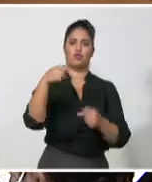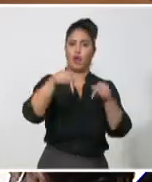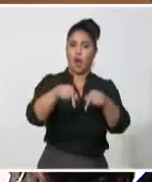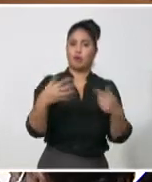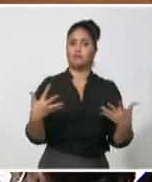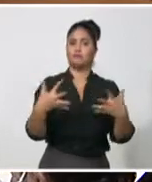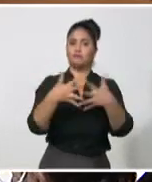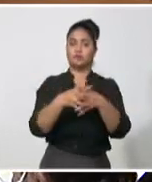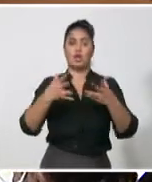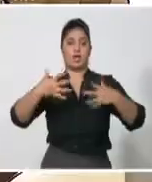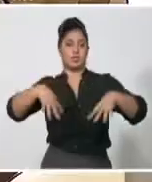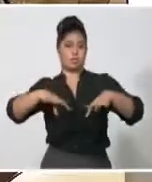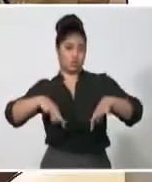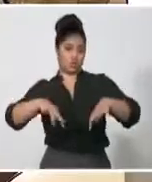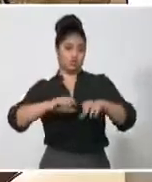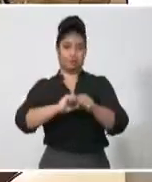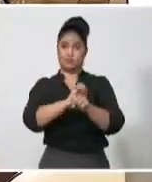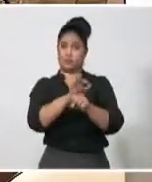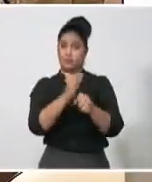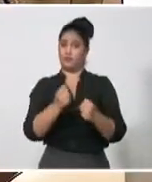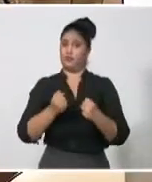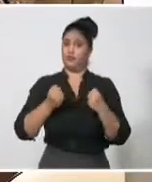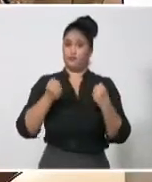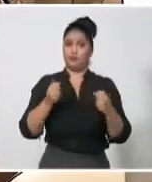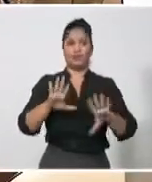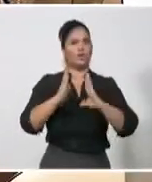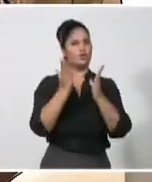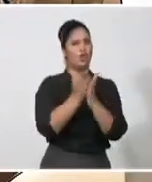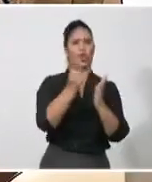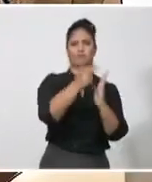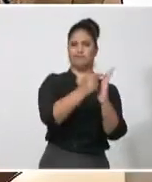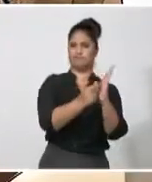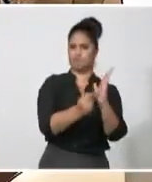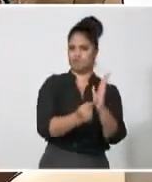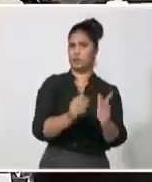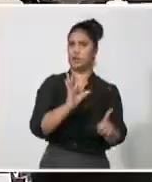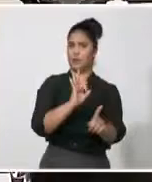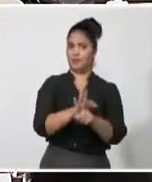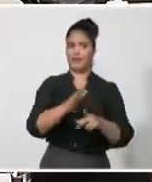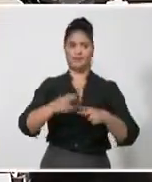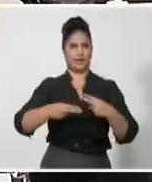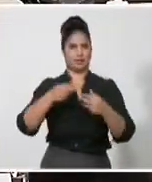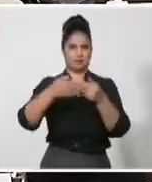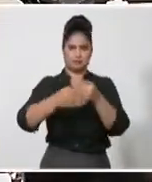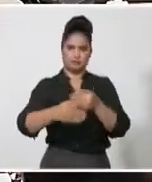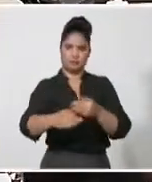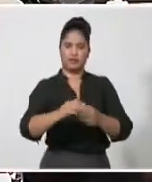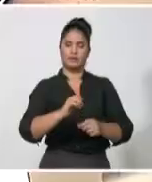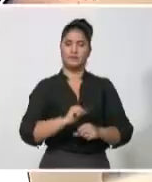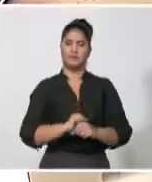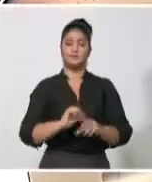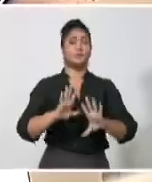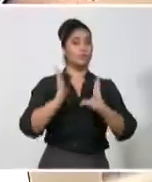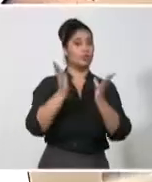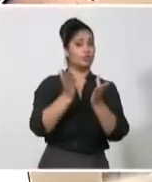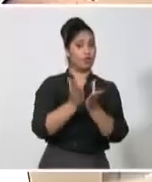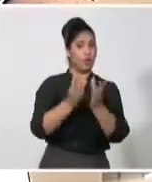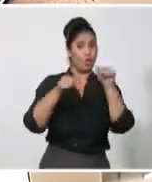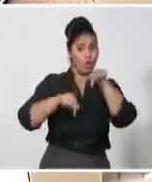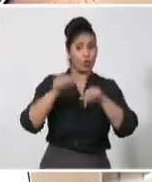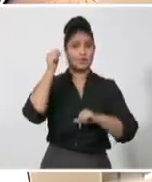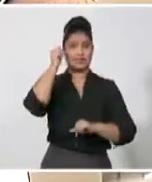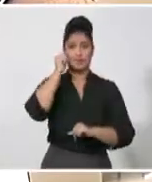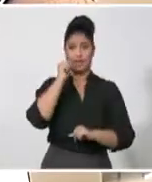La presencia del trabajo político e ideológico en el accionar del partido en la sociedad cubana centró buena parte de las intervenciones de este sábado en la